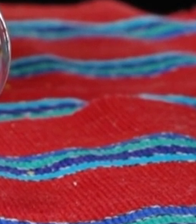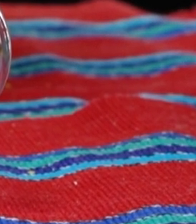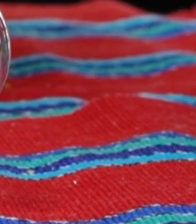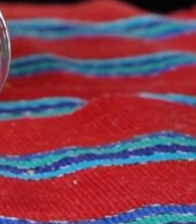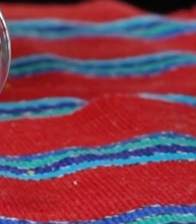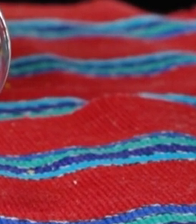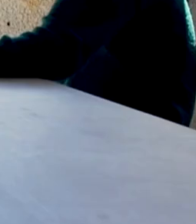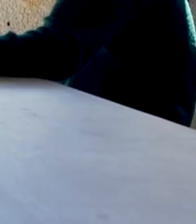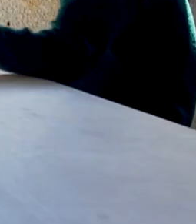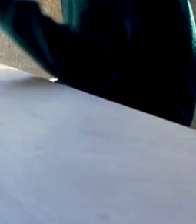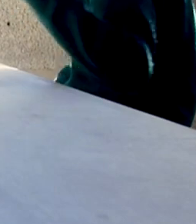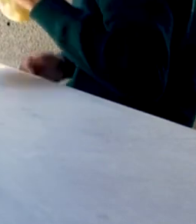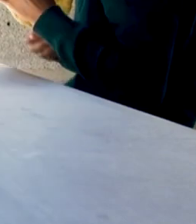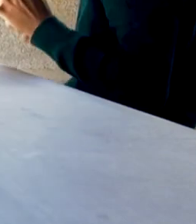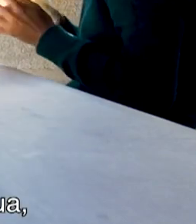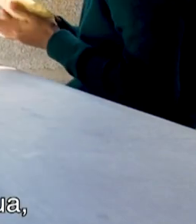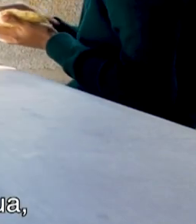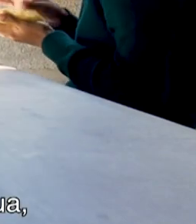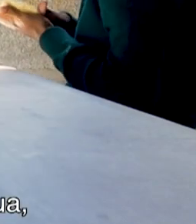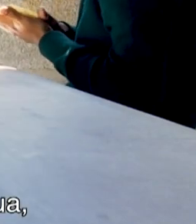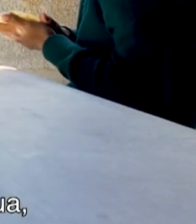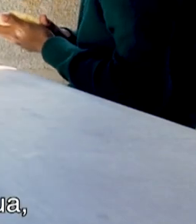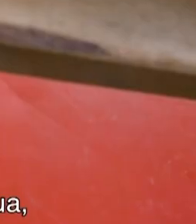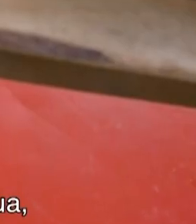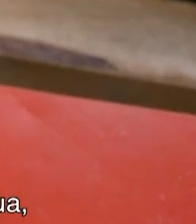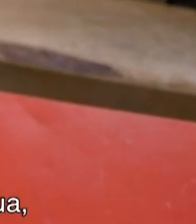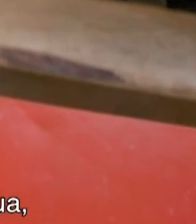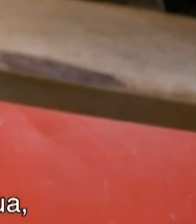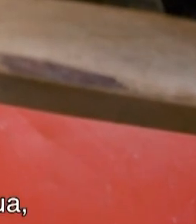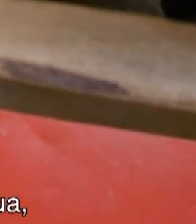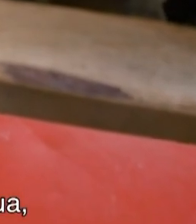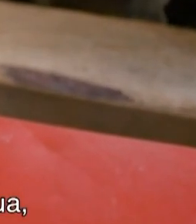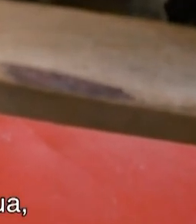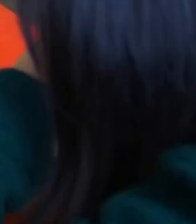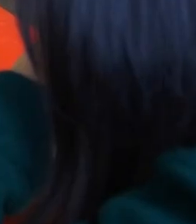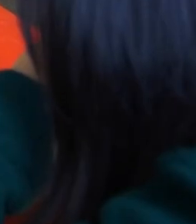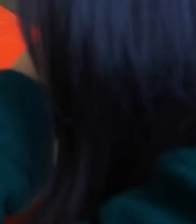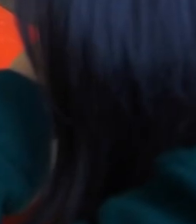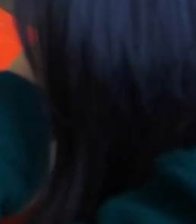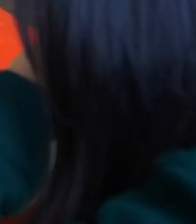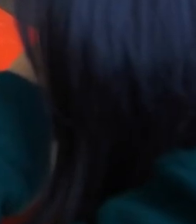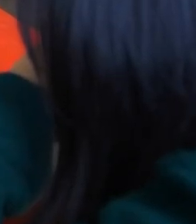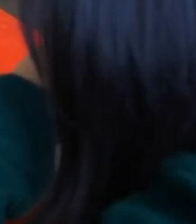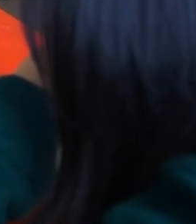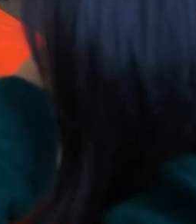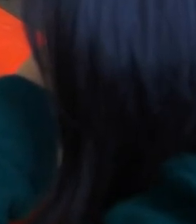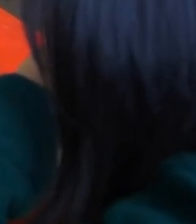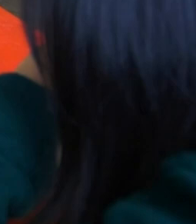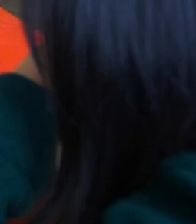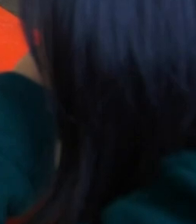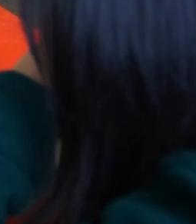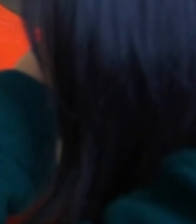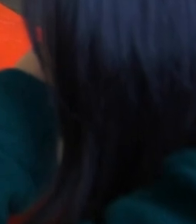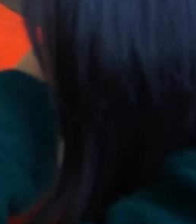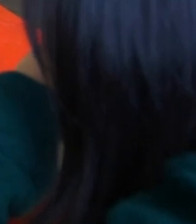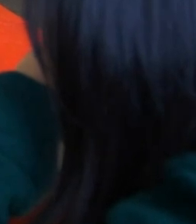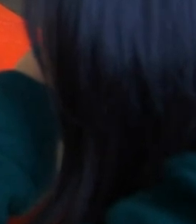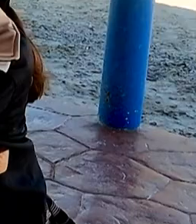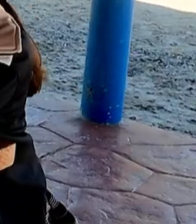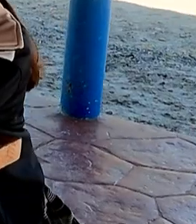azucarados. Y claro, se deberá asegurar la disponibilidad de agua que es lo mejor para aliviar la sed.